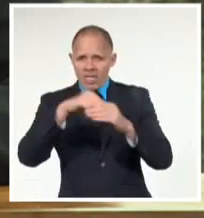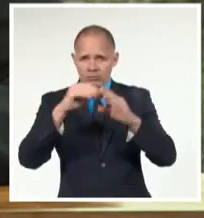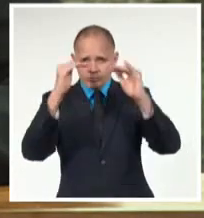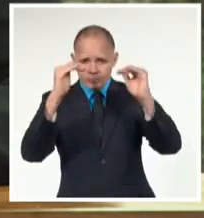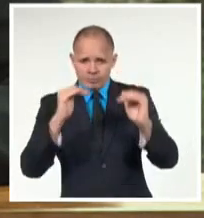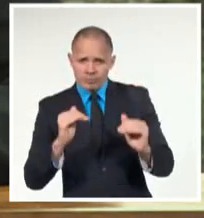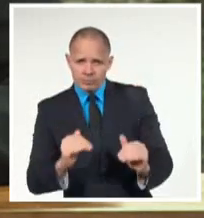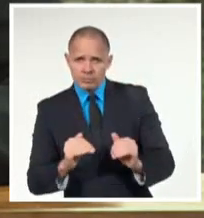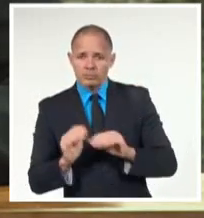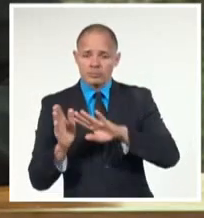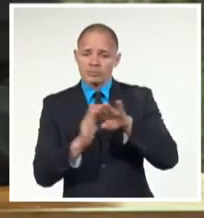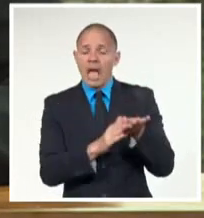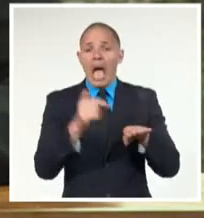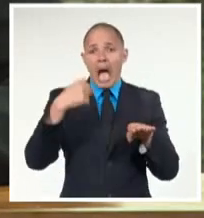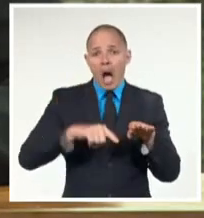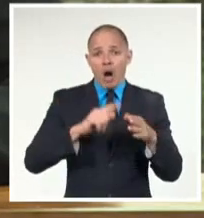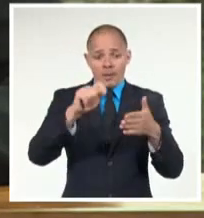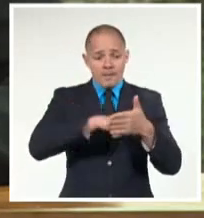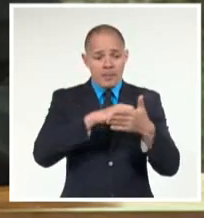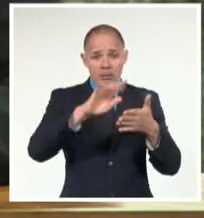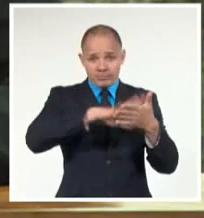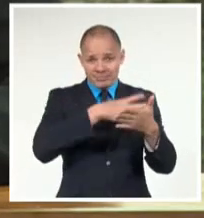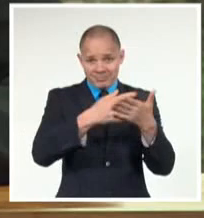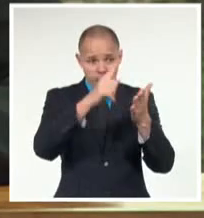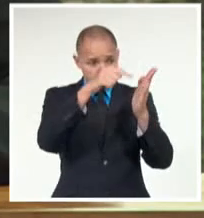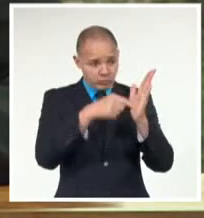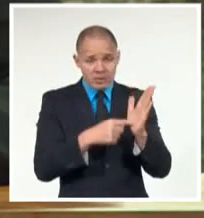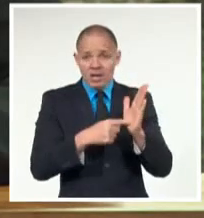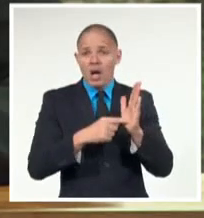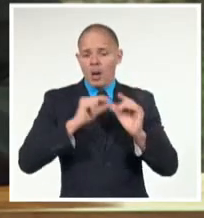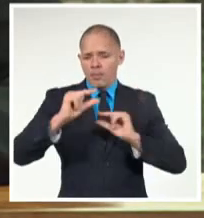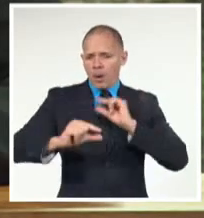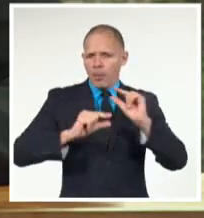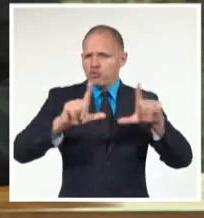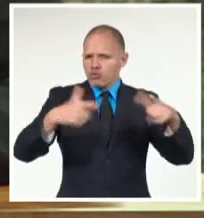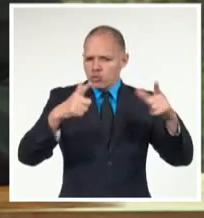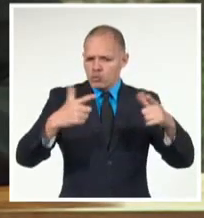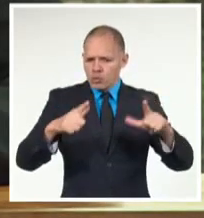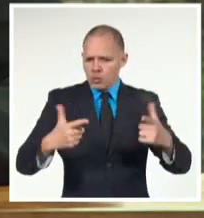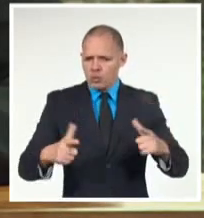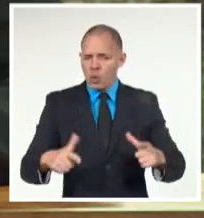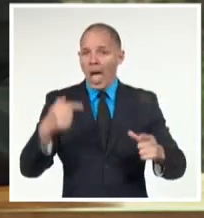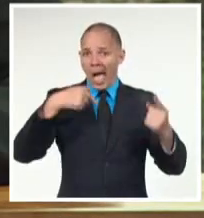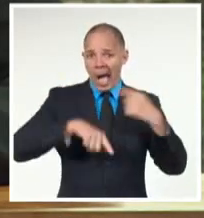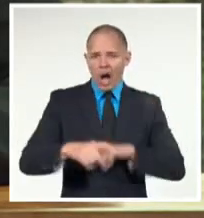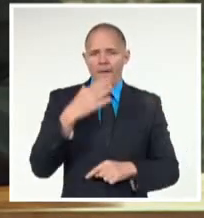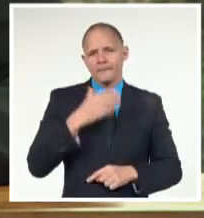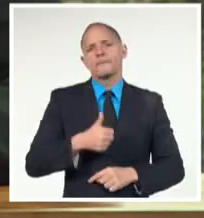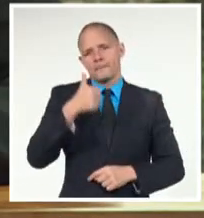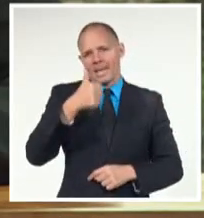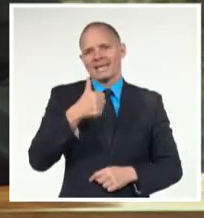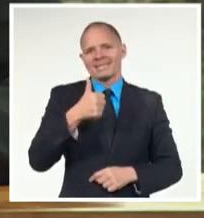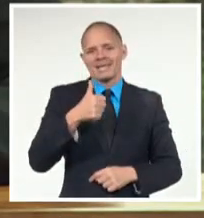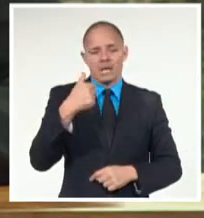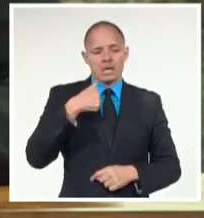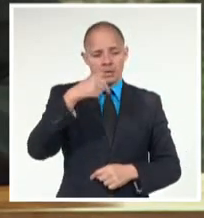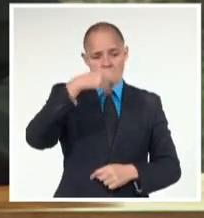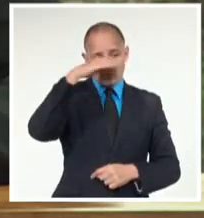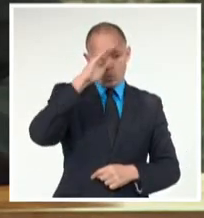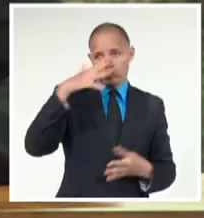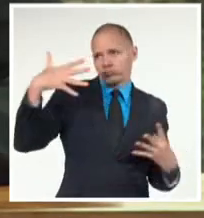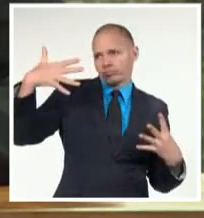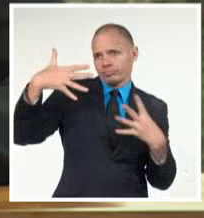paulatina implementación de este plan nos ha permitido intensificar y sistematizar la colaboración entre la Unión y nuestro país,